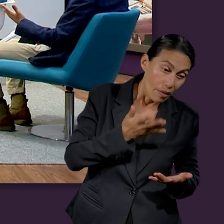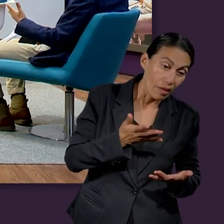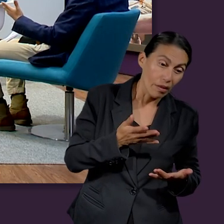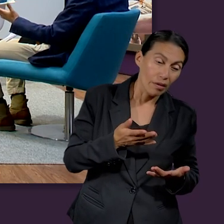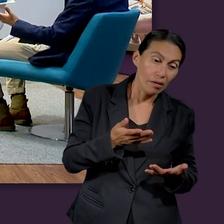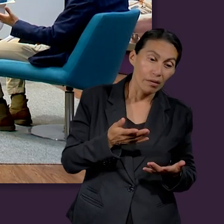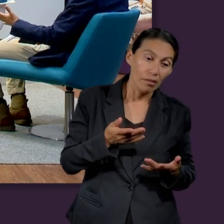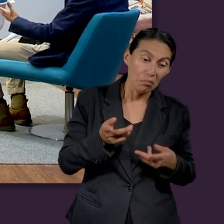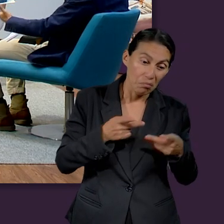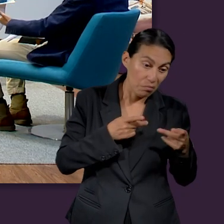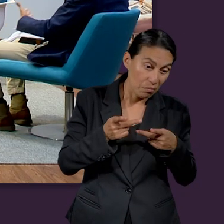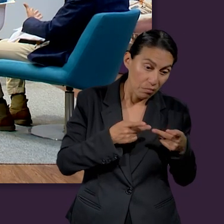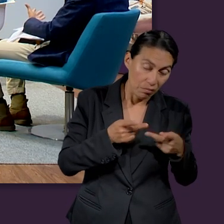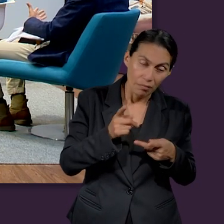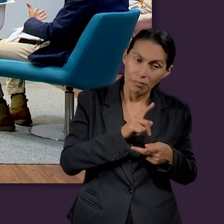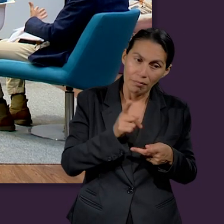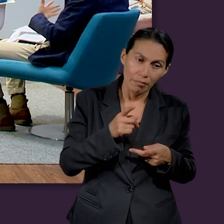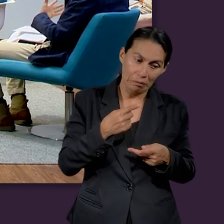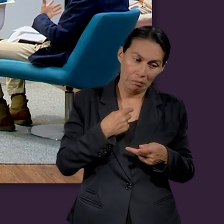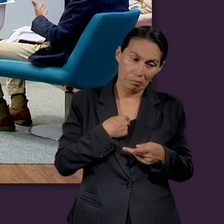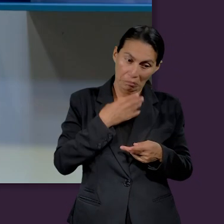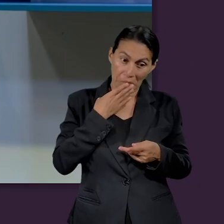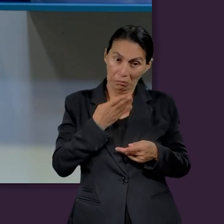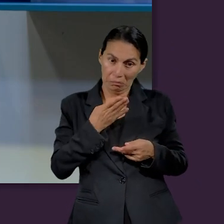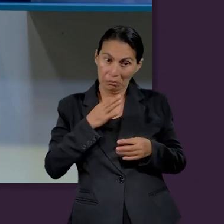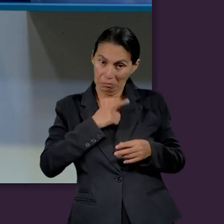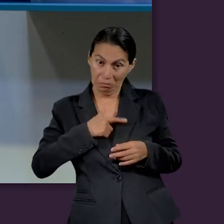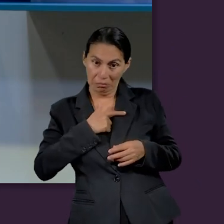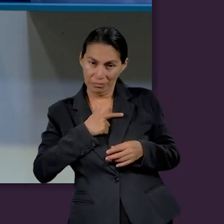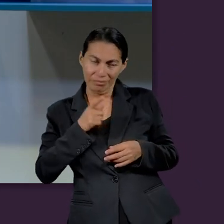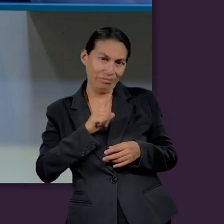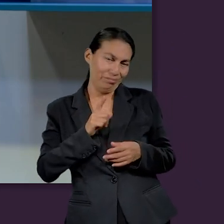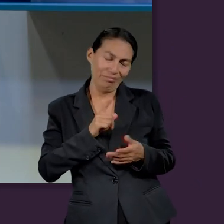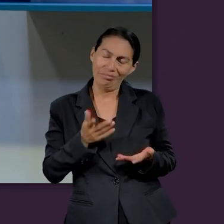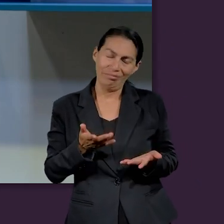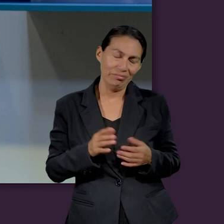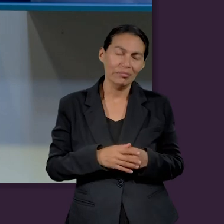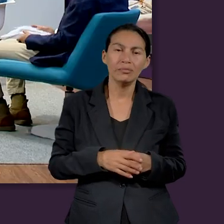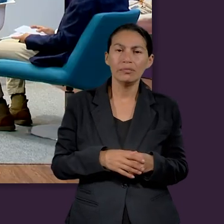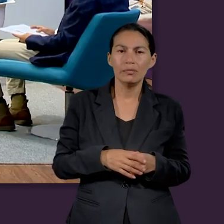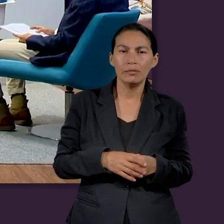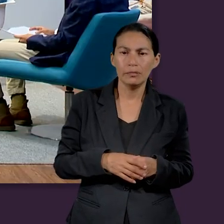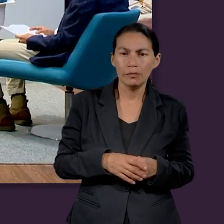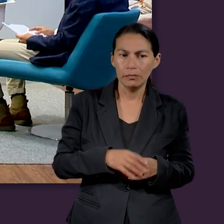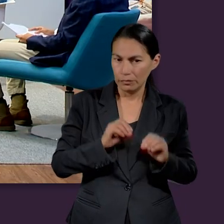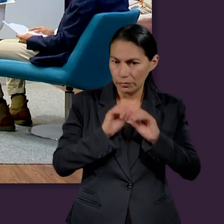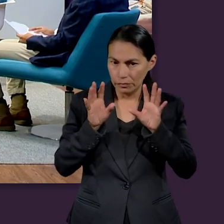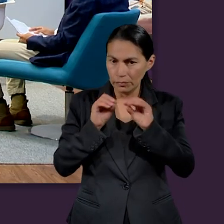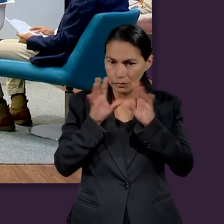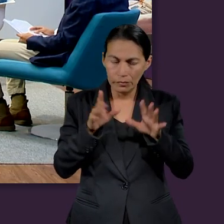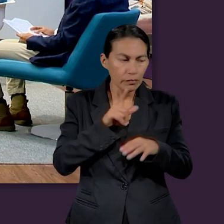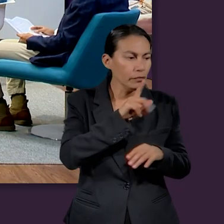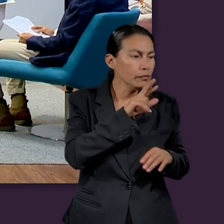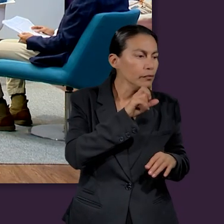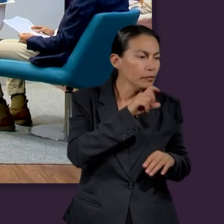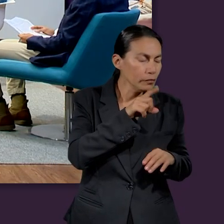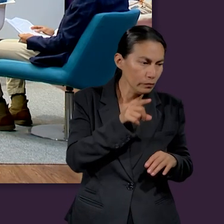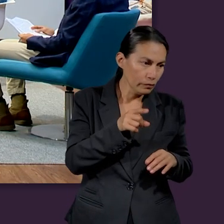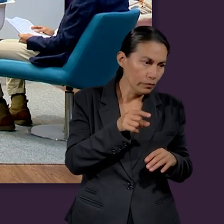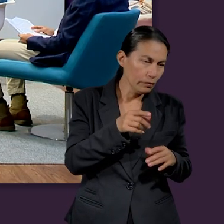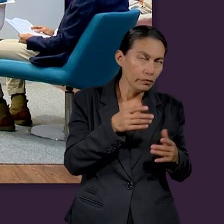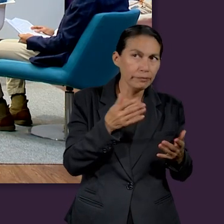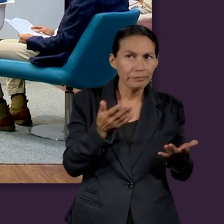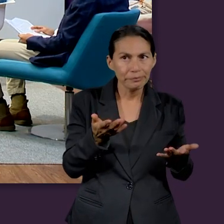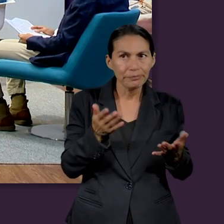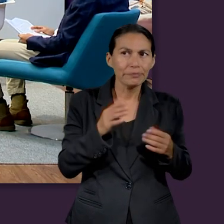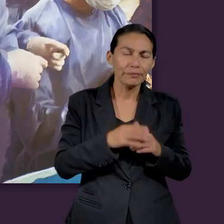que ella no está preparada y pues a mí no me convendría ese caso. Claro, claro. ¿Y